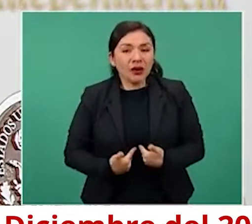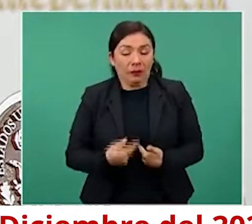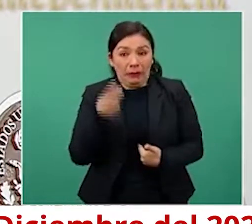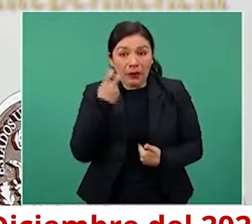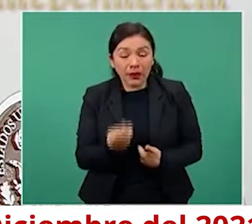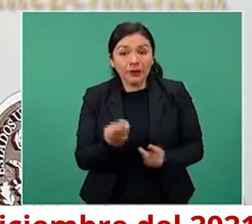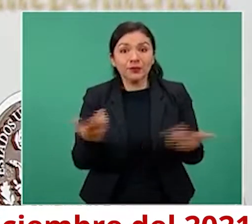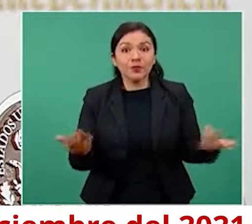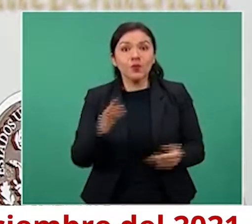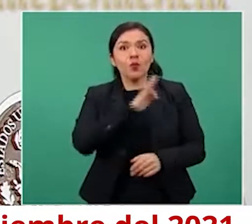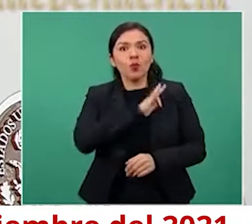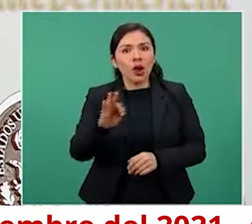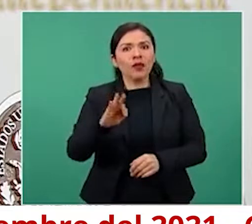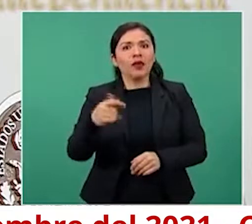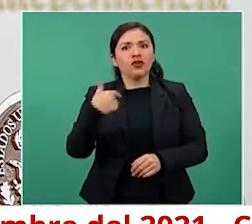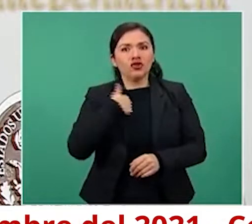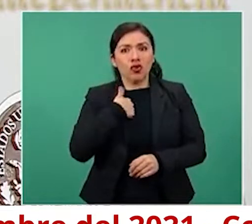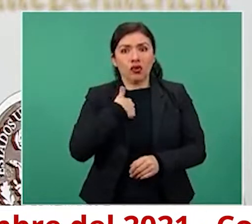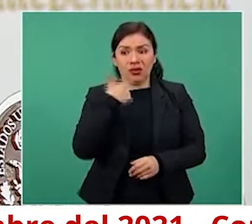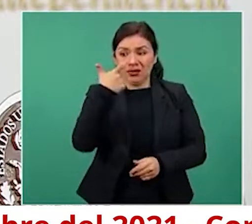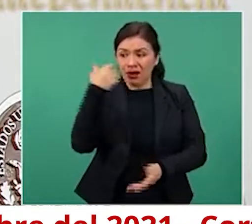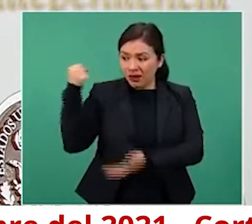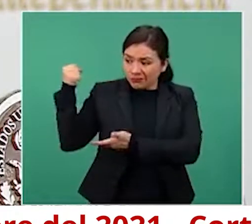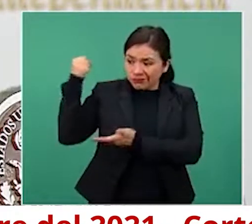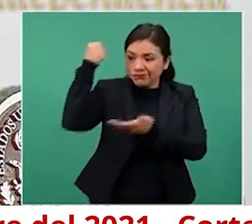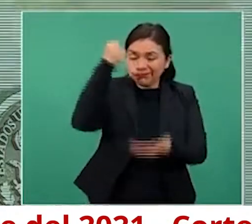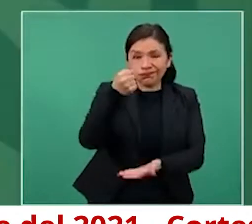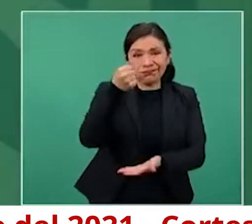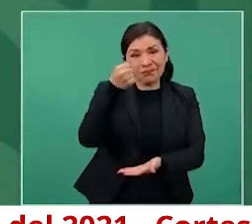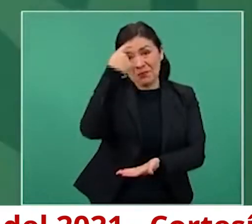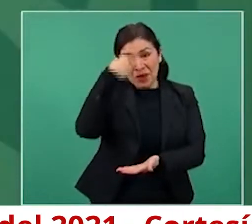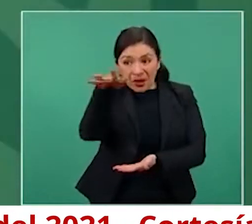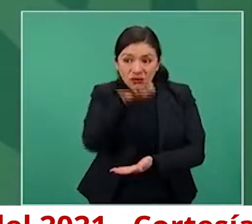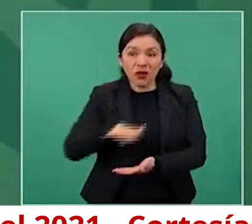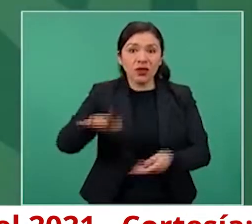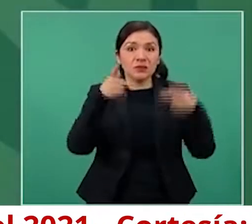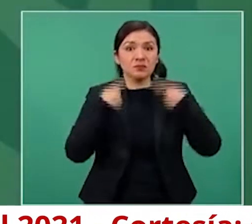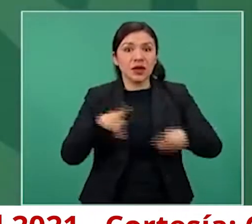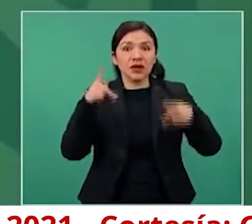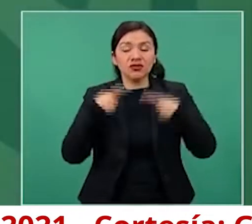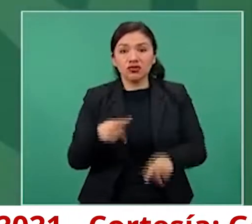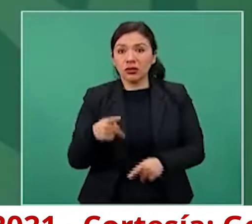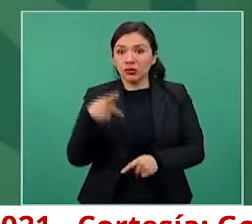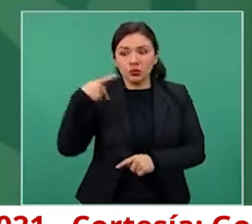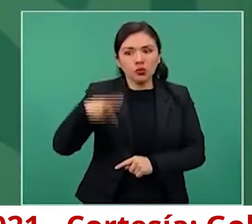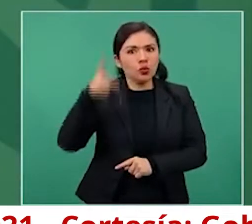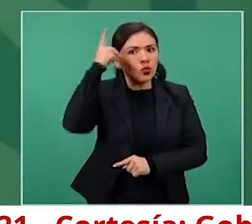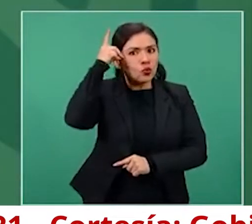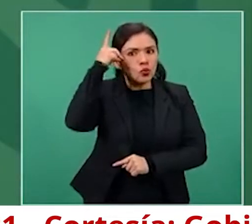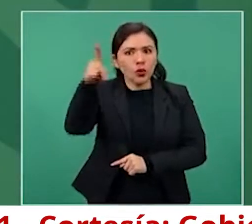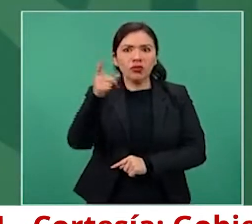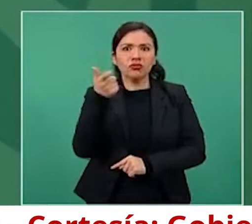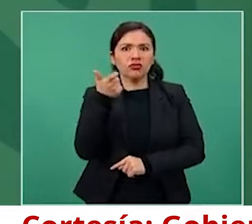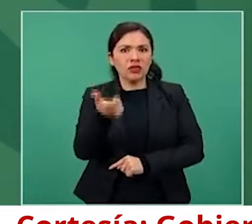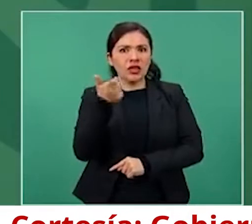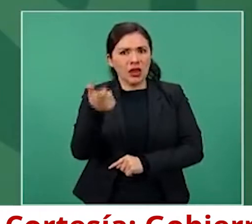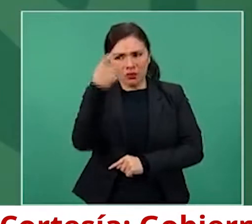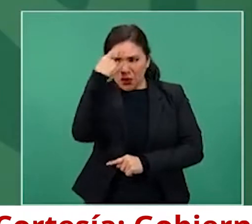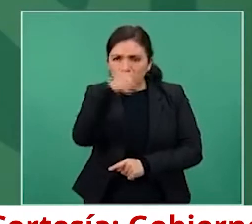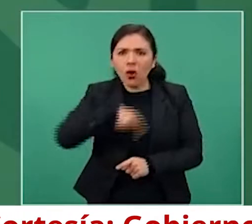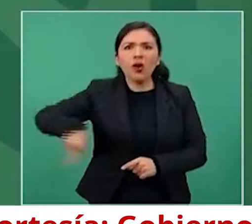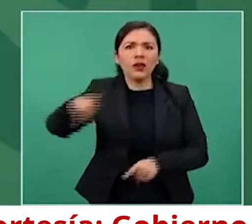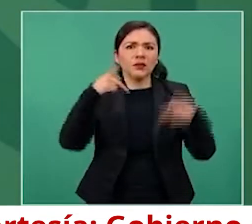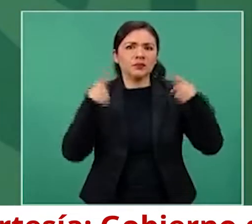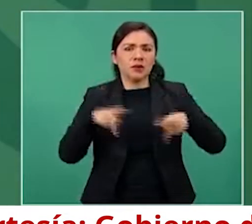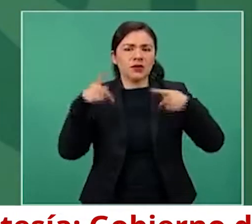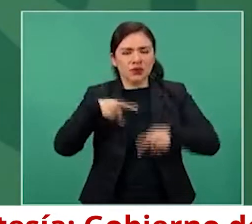Quedamos orientar el presupuesto público, que es dinero de todos, que es